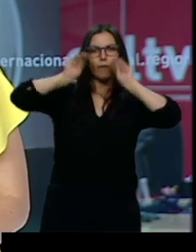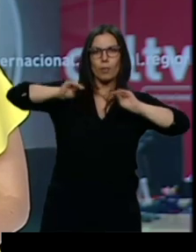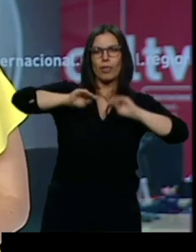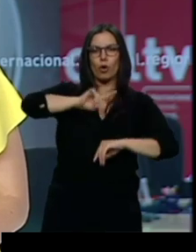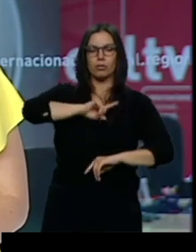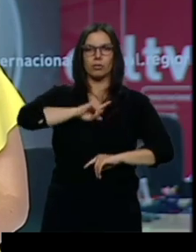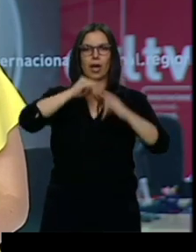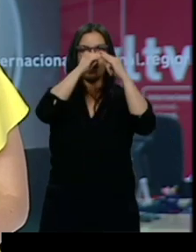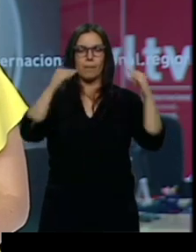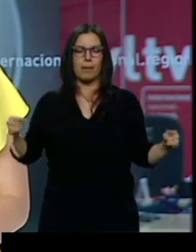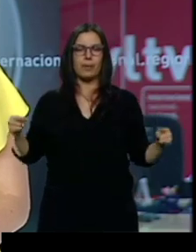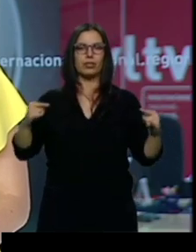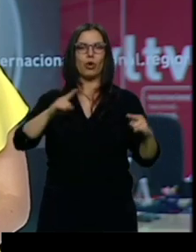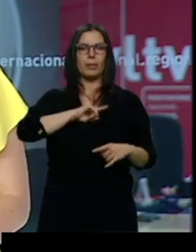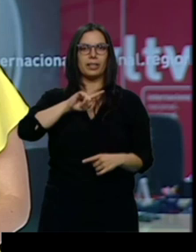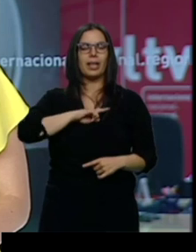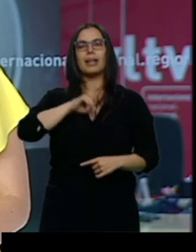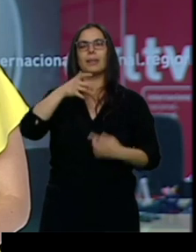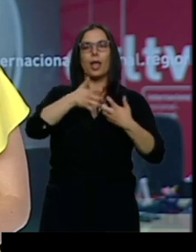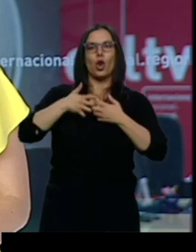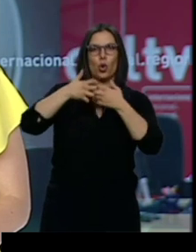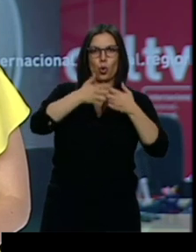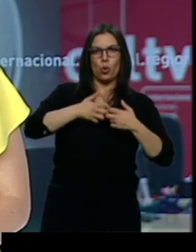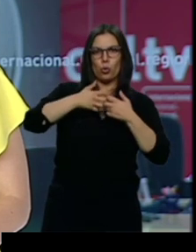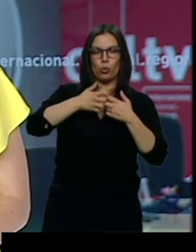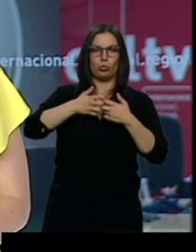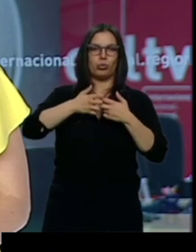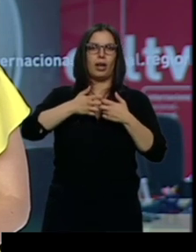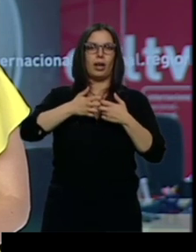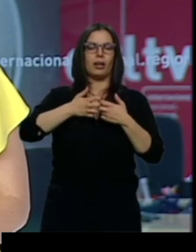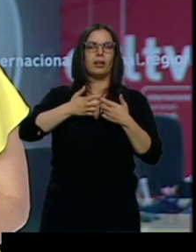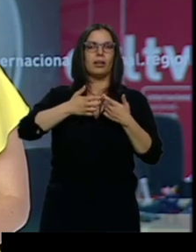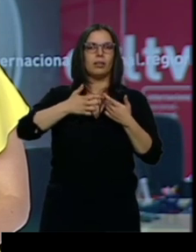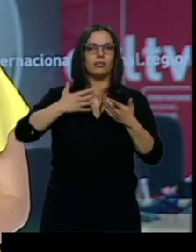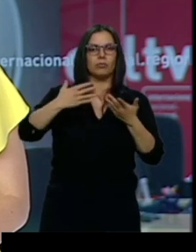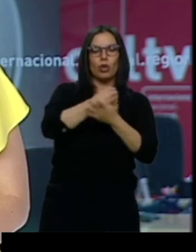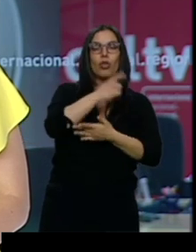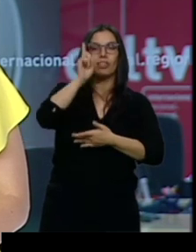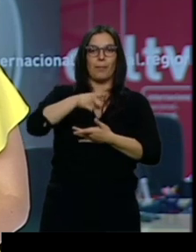de gladiadores y diferentes talleres en los que incluso se ha acuñado moneda para recordar este momento.